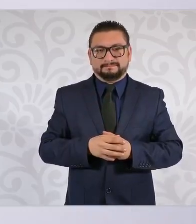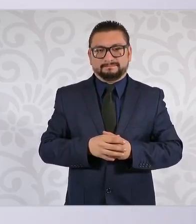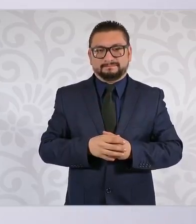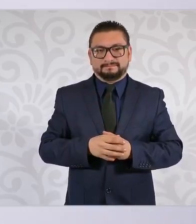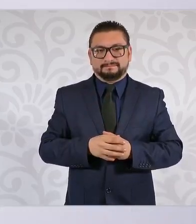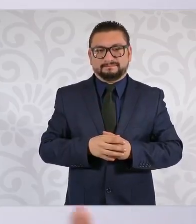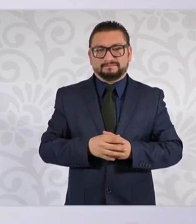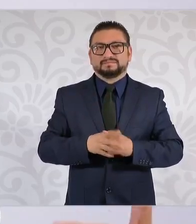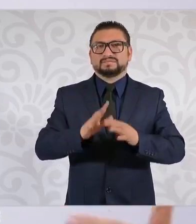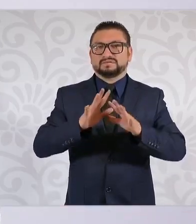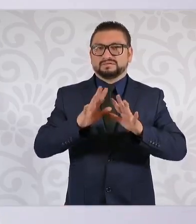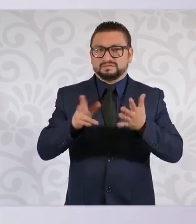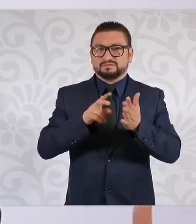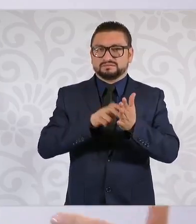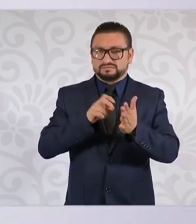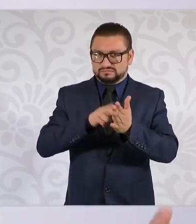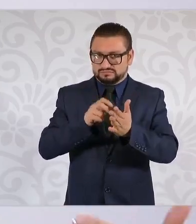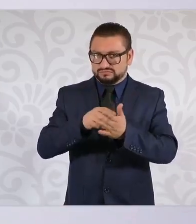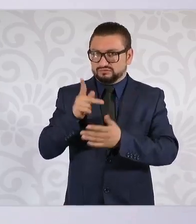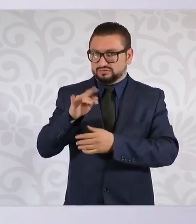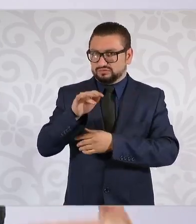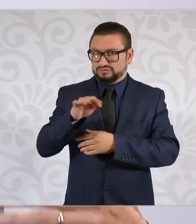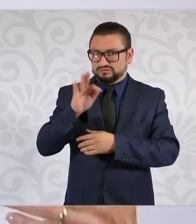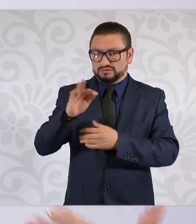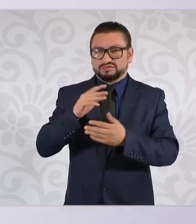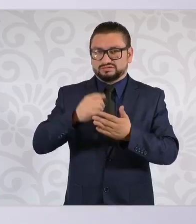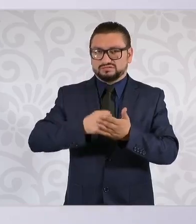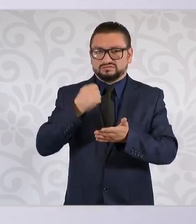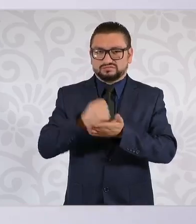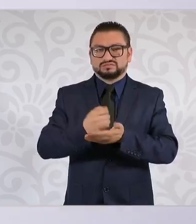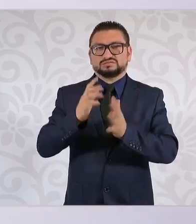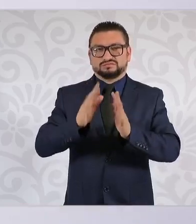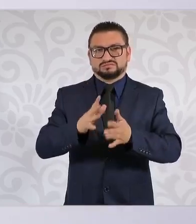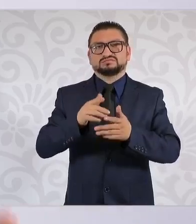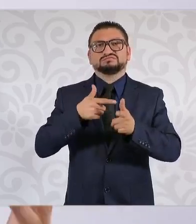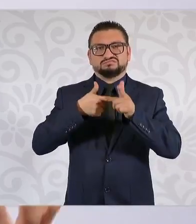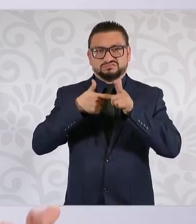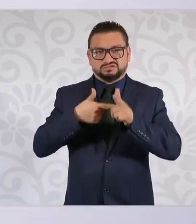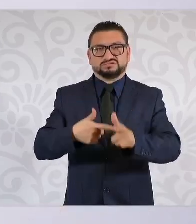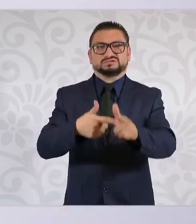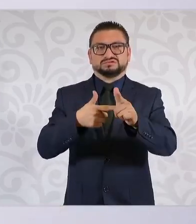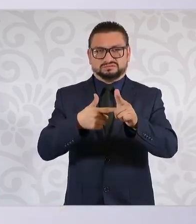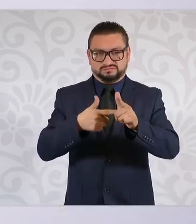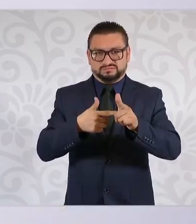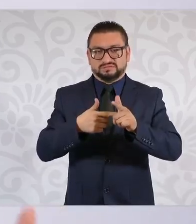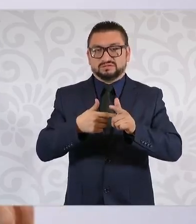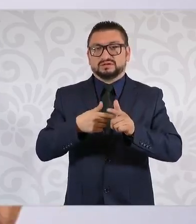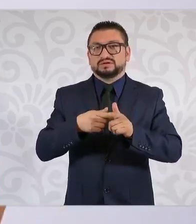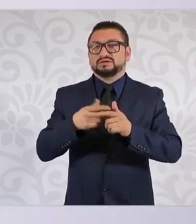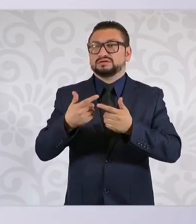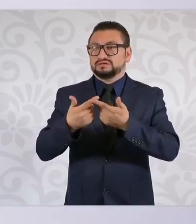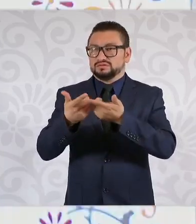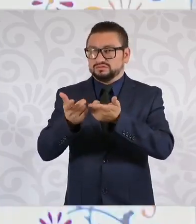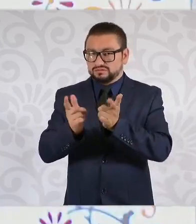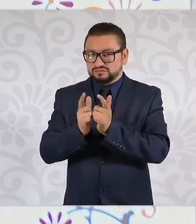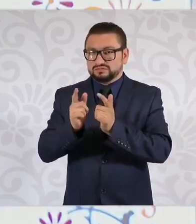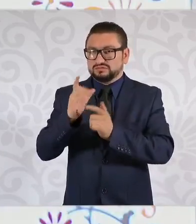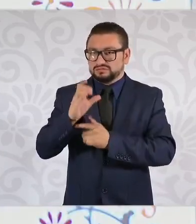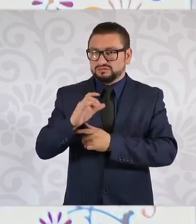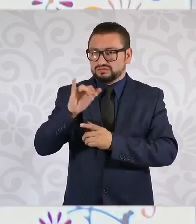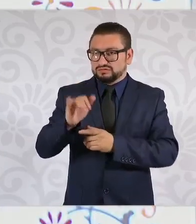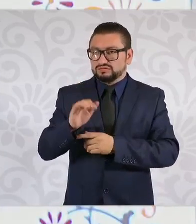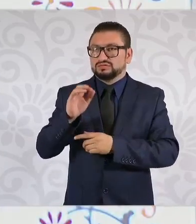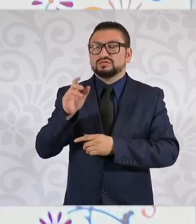la reforma judicial al poder judicial va. Y el Consejo de la Judicatura hizo lo que